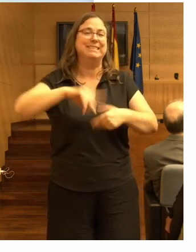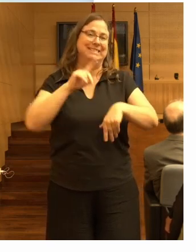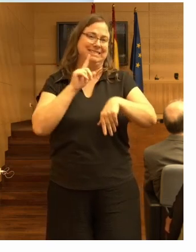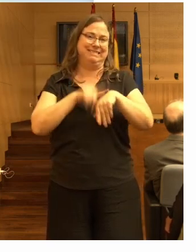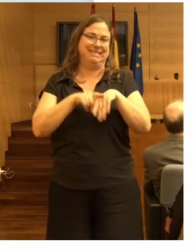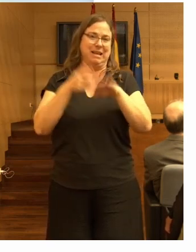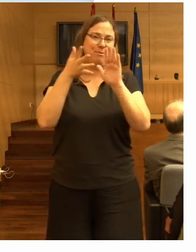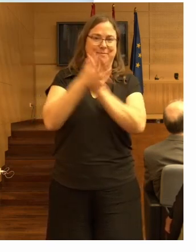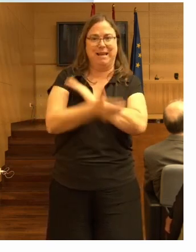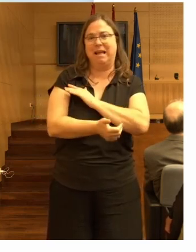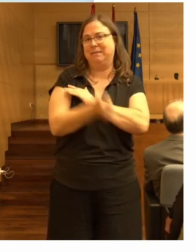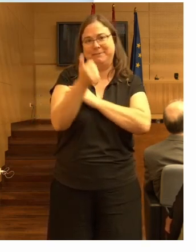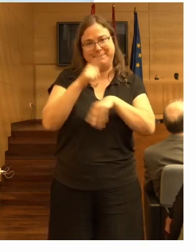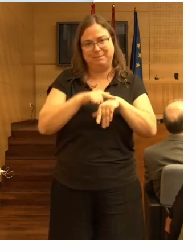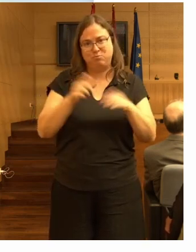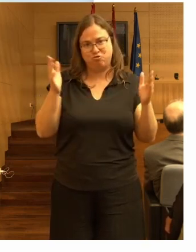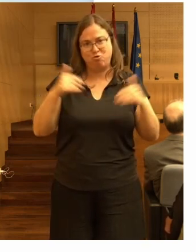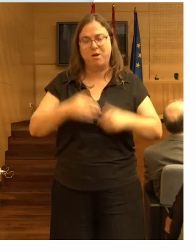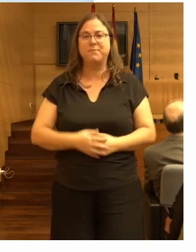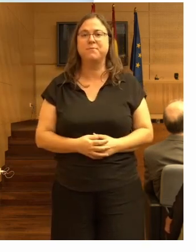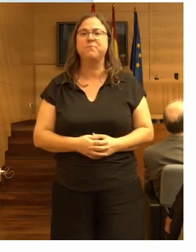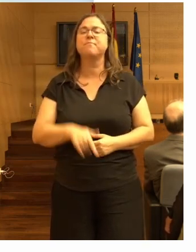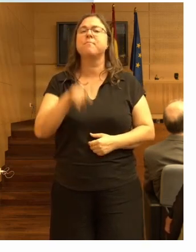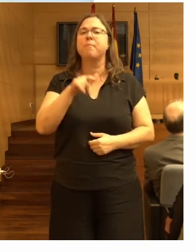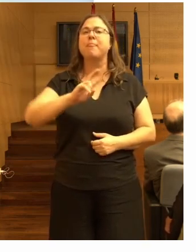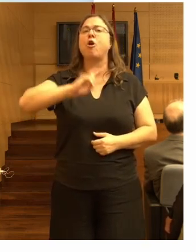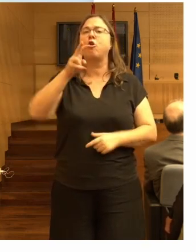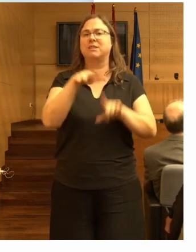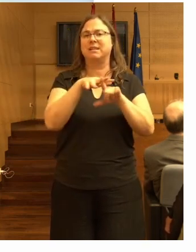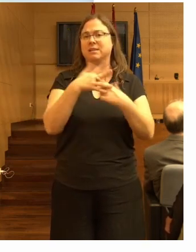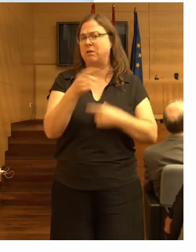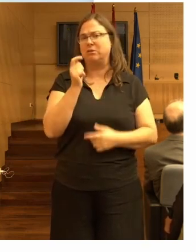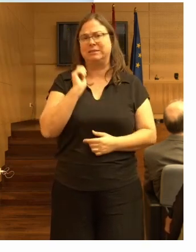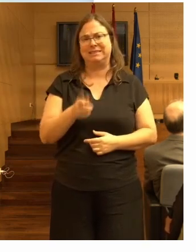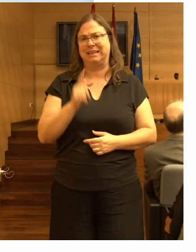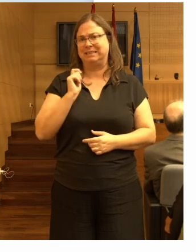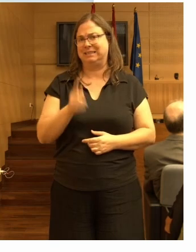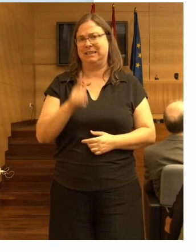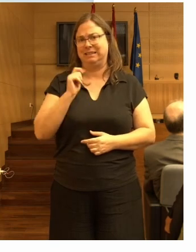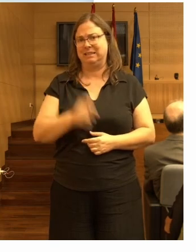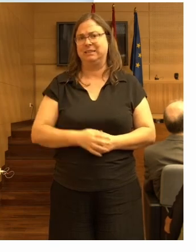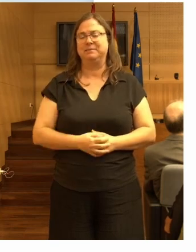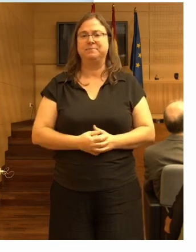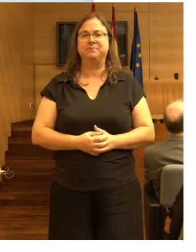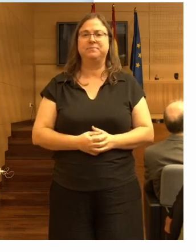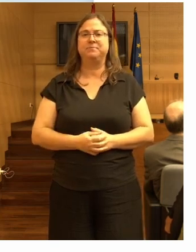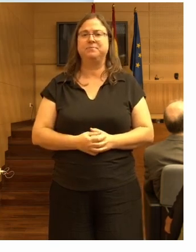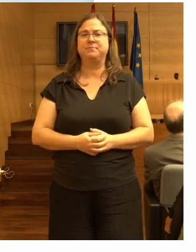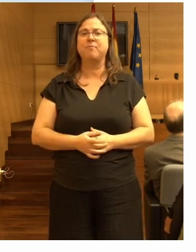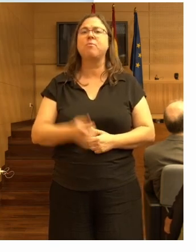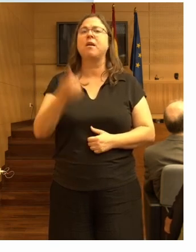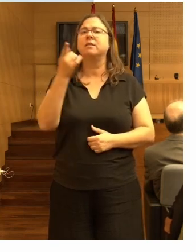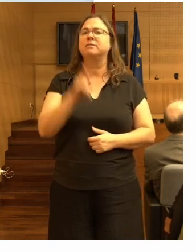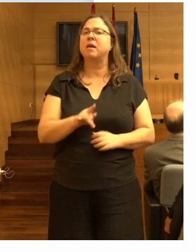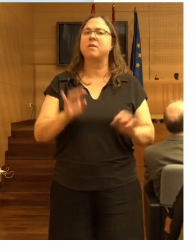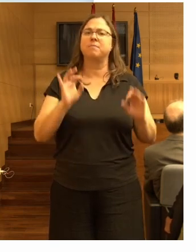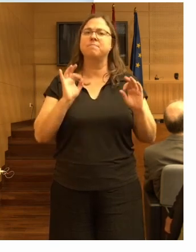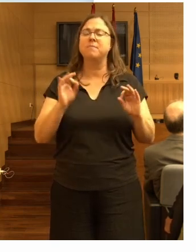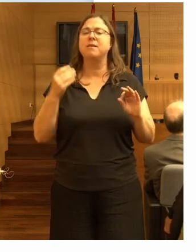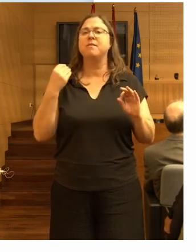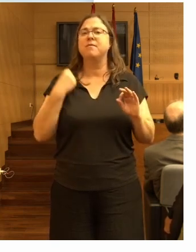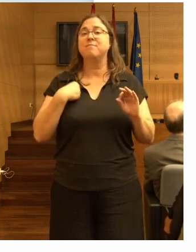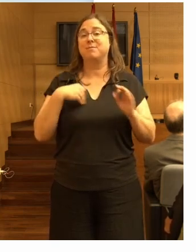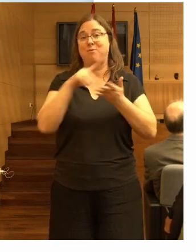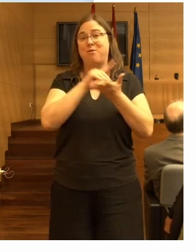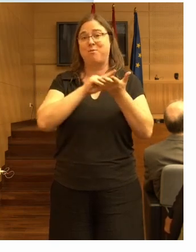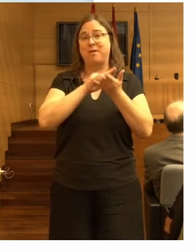analizarlo en mucho más detalle, pero bueno. Esta es otra situación muy típica, también de la base de